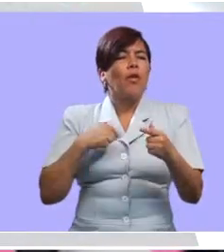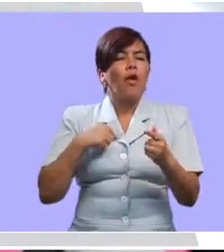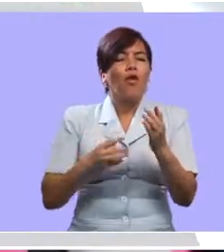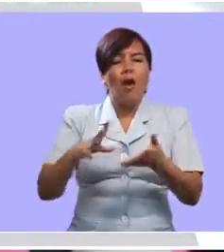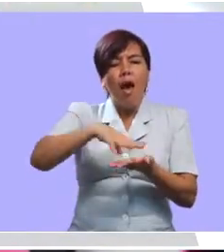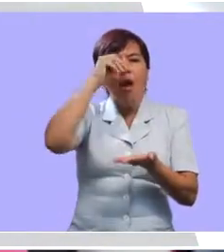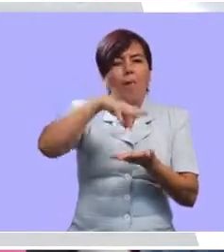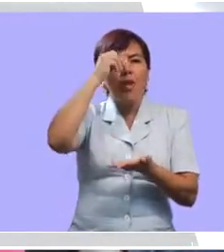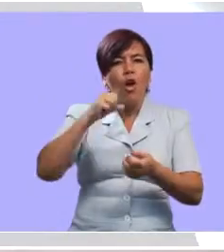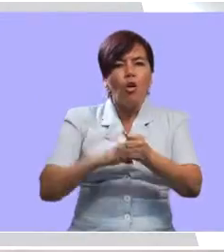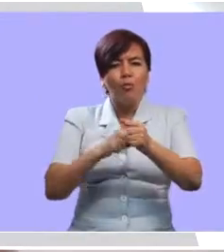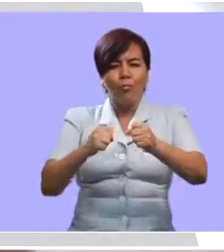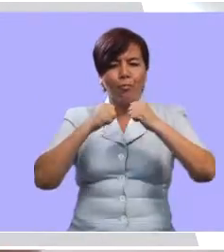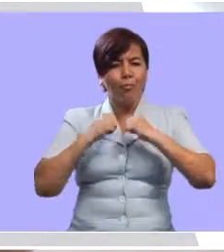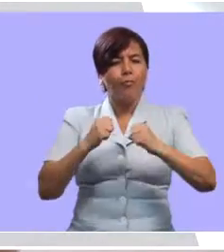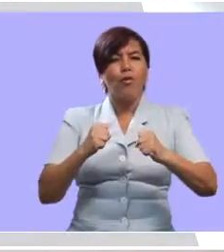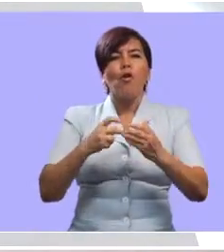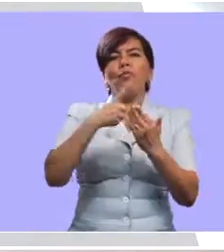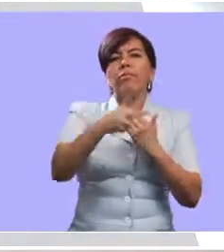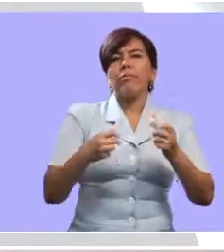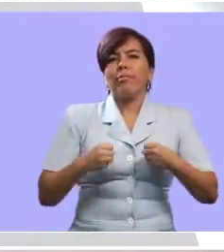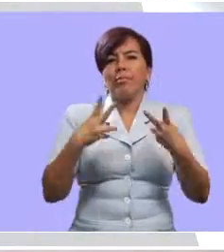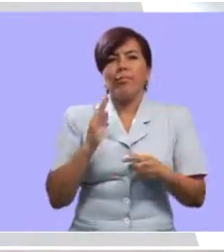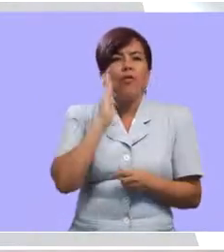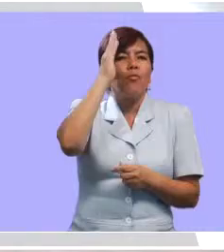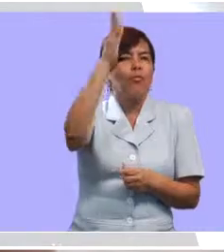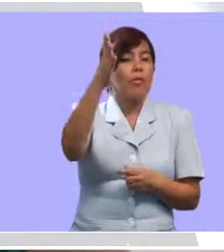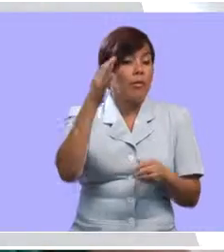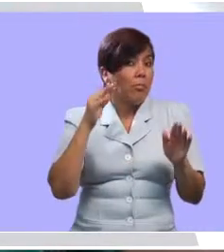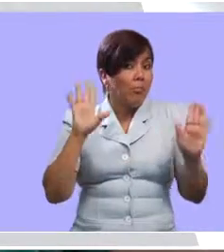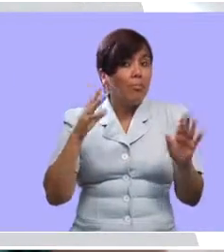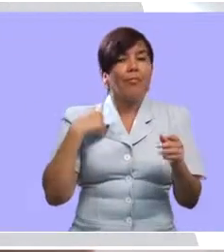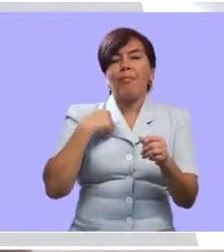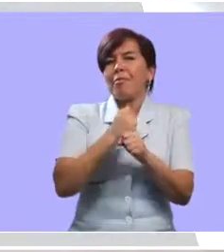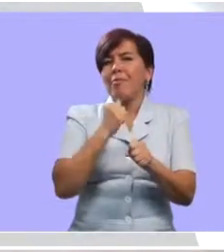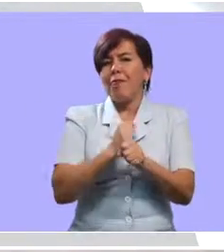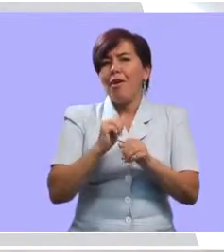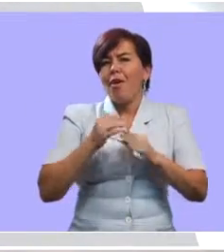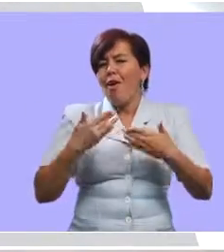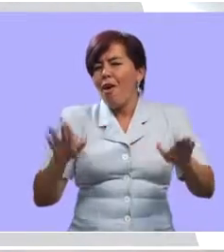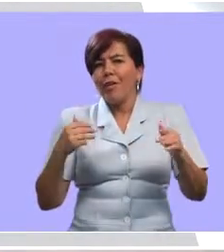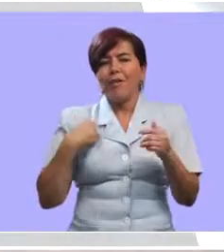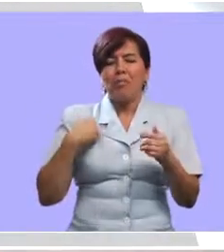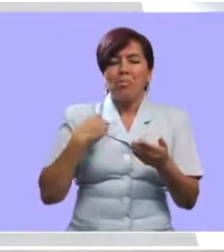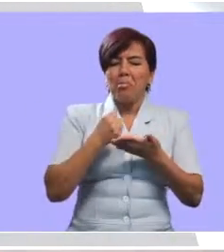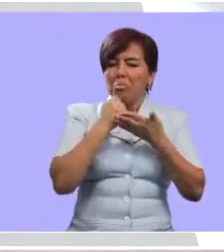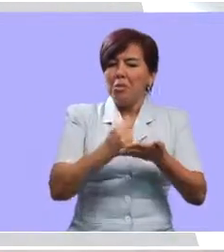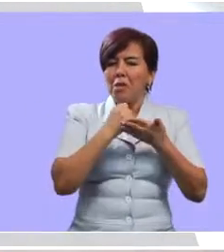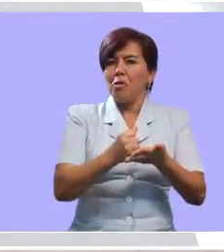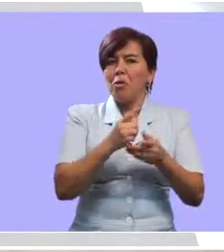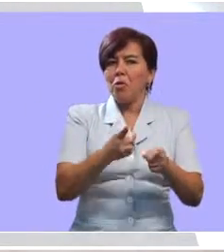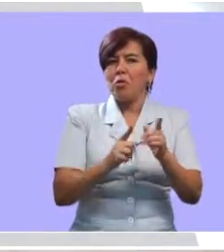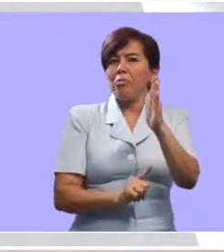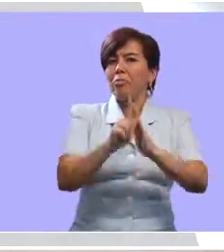decirlo así, están aprendiendo y fortaleciendo su proyecto de vida. Esto les va a servir de alguna manera para más adelante tener herramientas que le van a